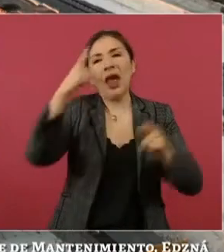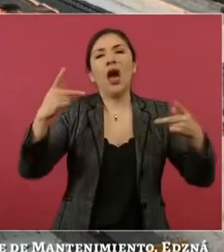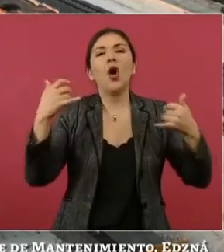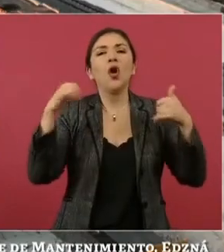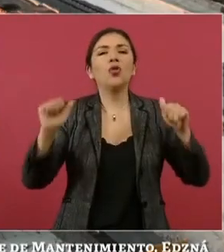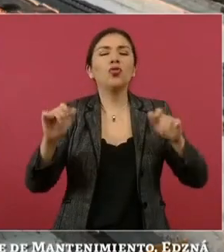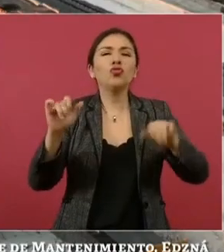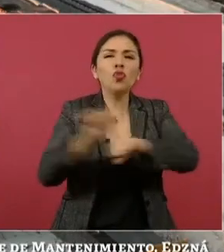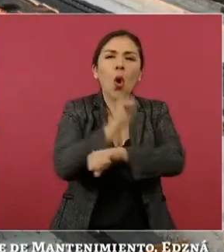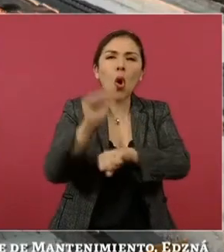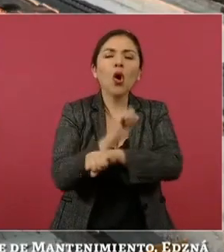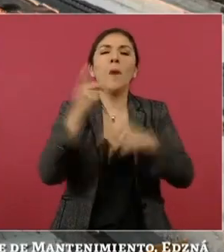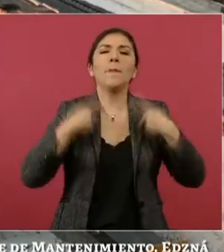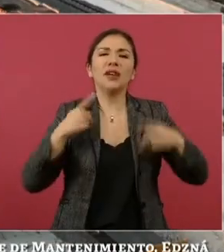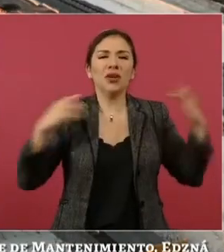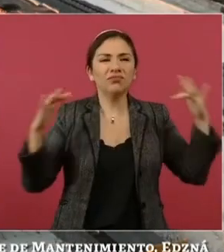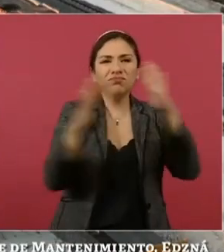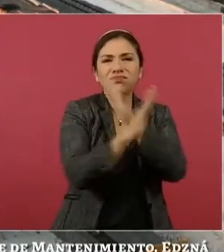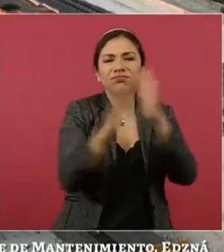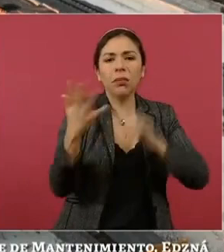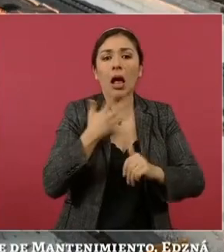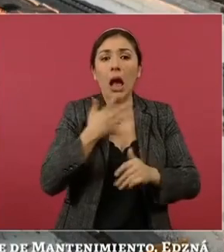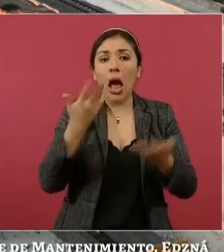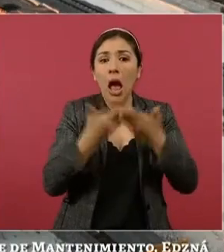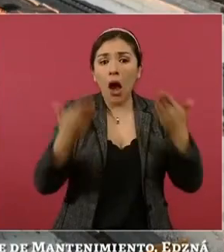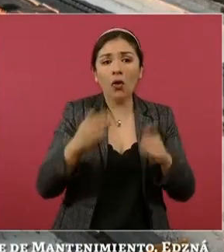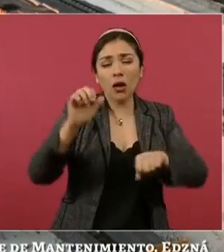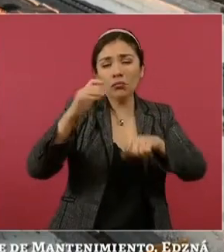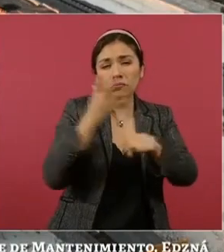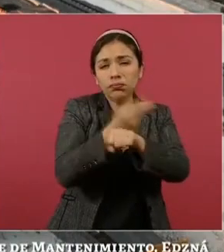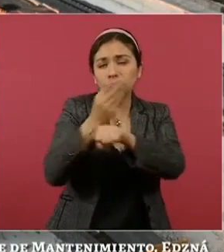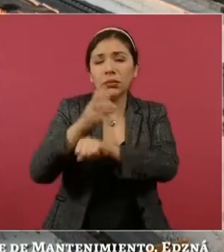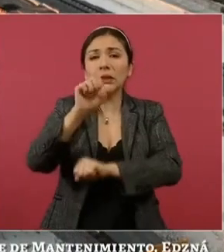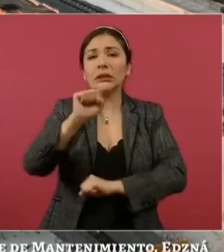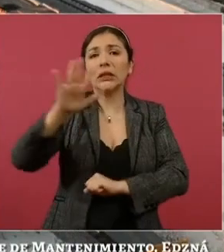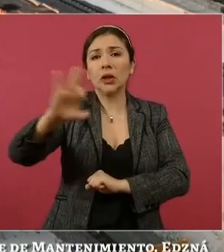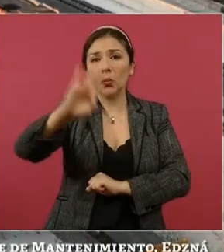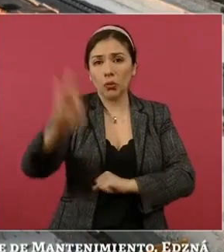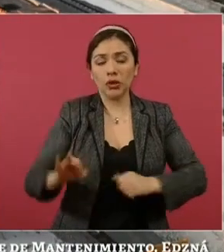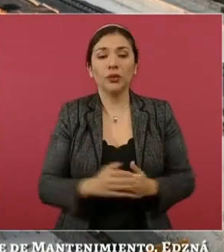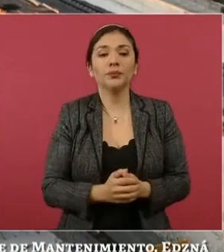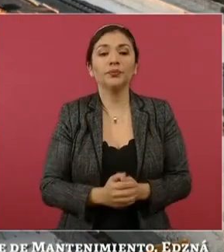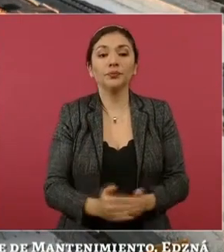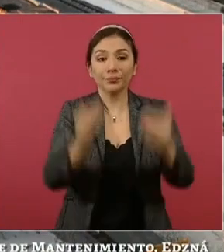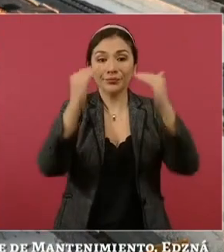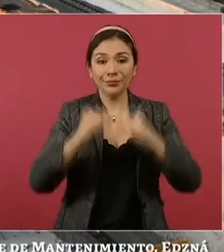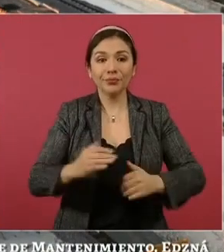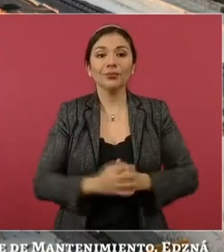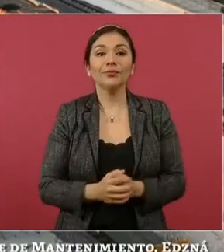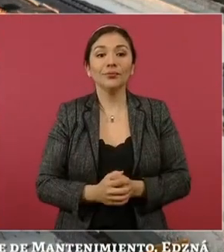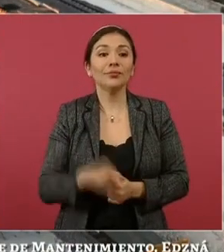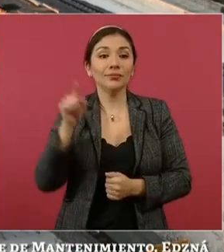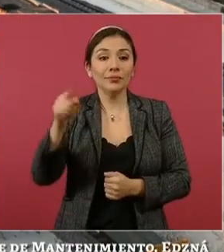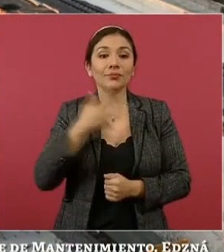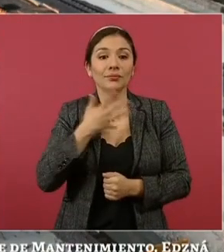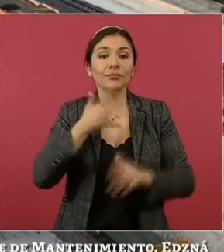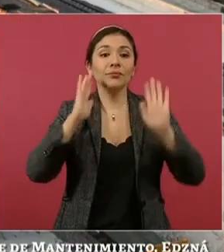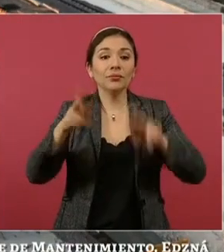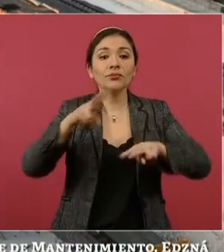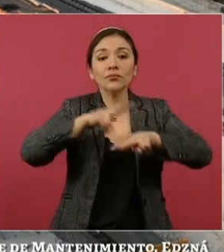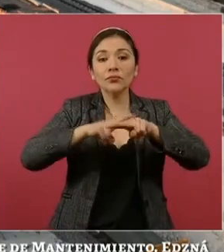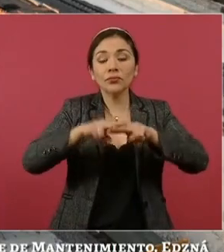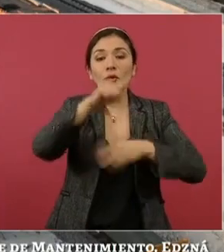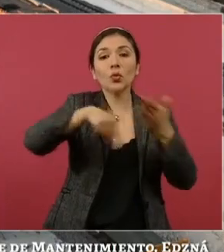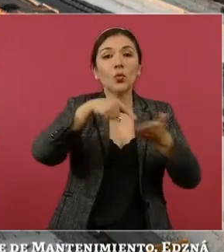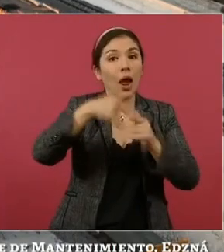y de fauna registran un avance del 65 por ciento. En el tramo 2 avanza el libramiento ferroviario